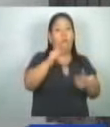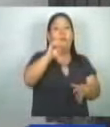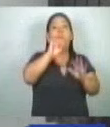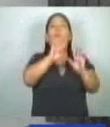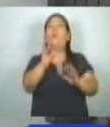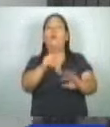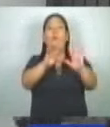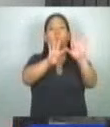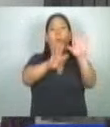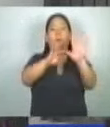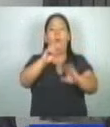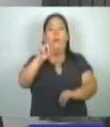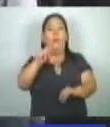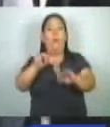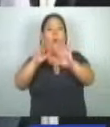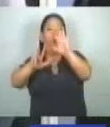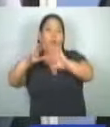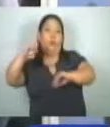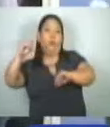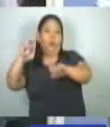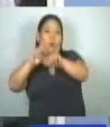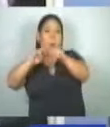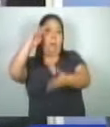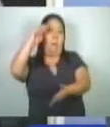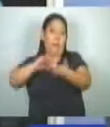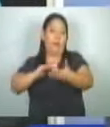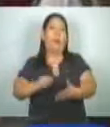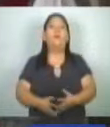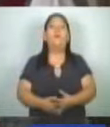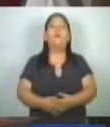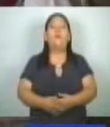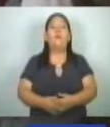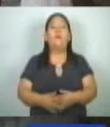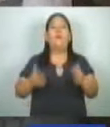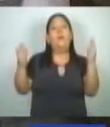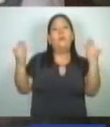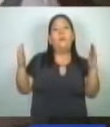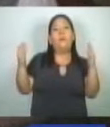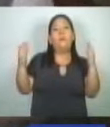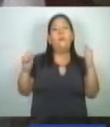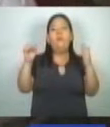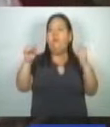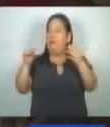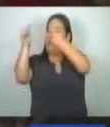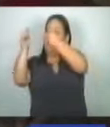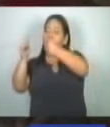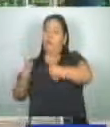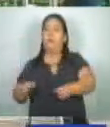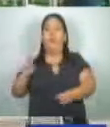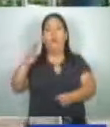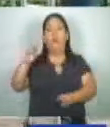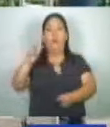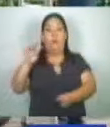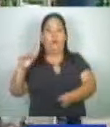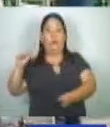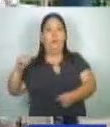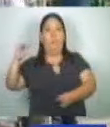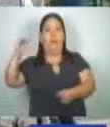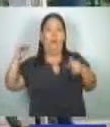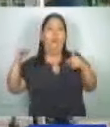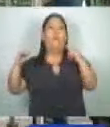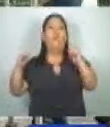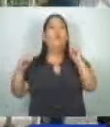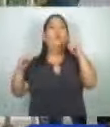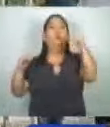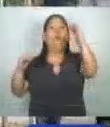.8 millones de dólares menos para el próximo año, en comparación con el presupuesto del 2024, decisión que el